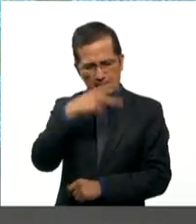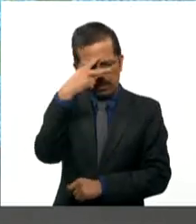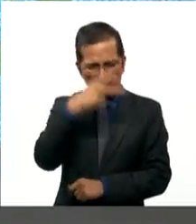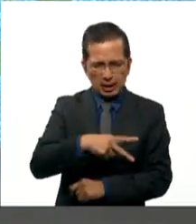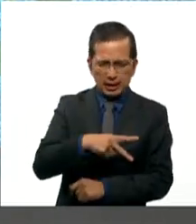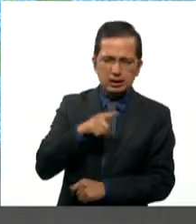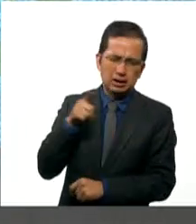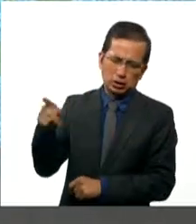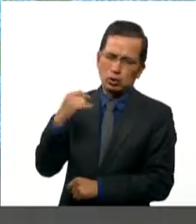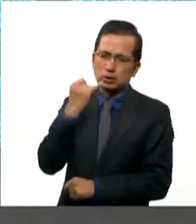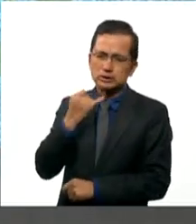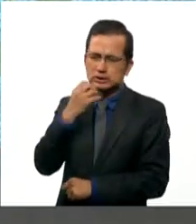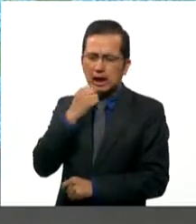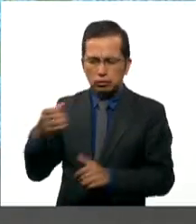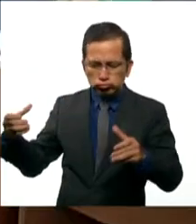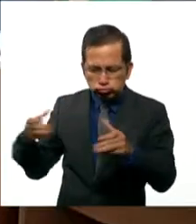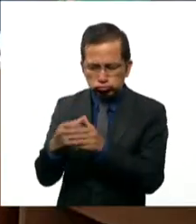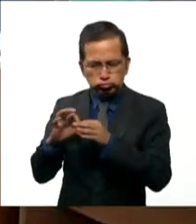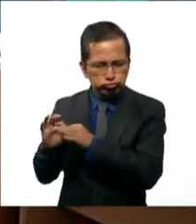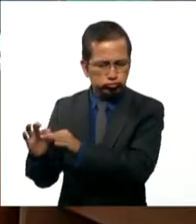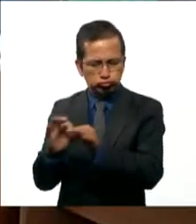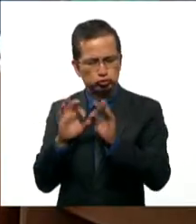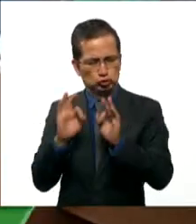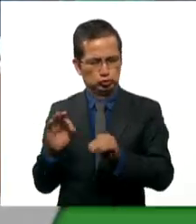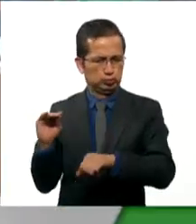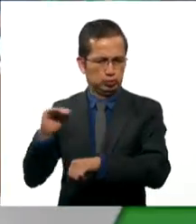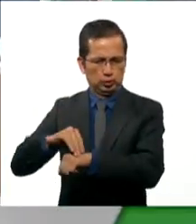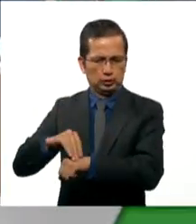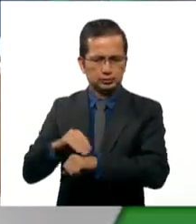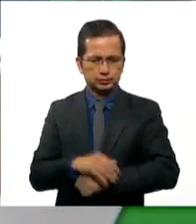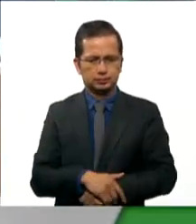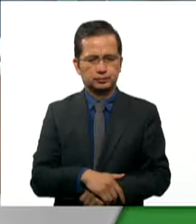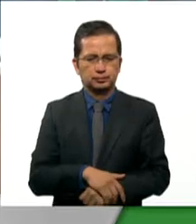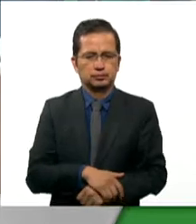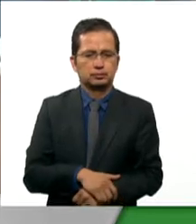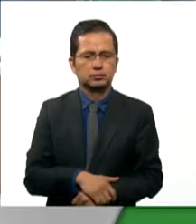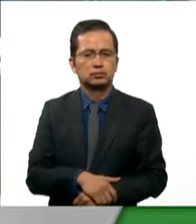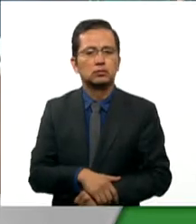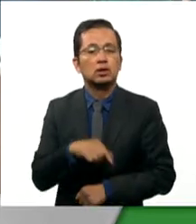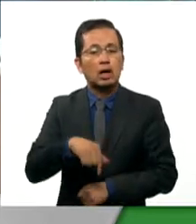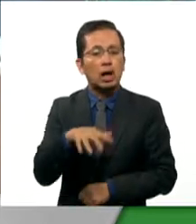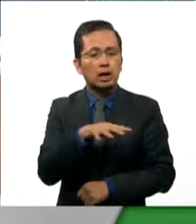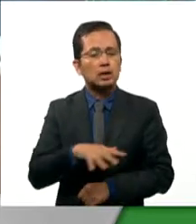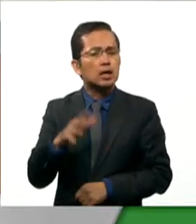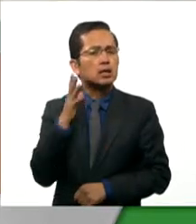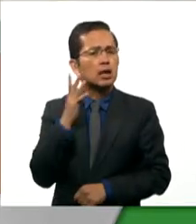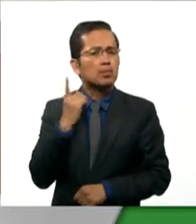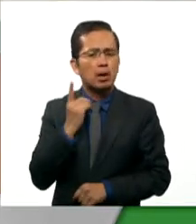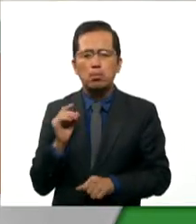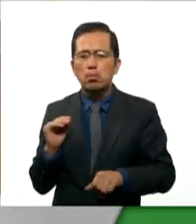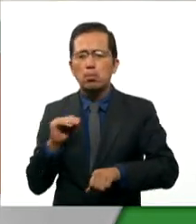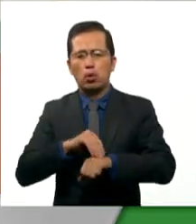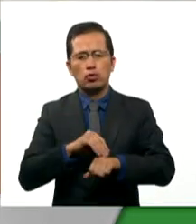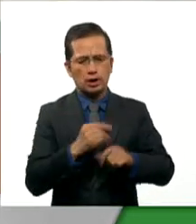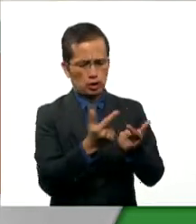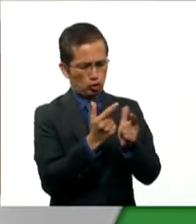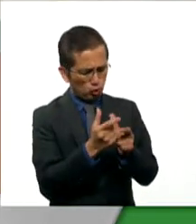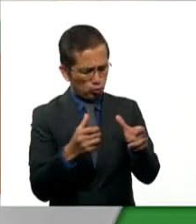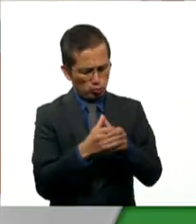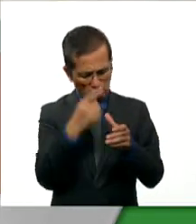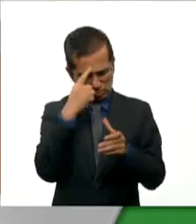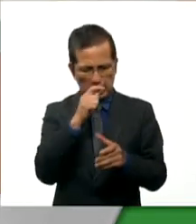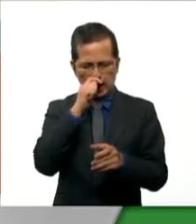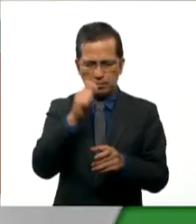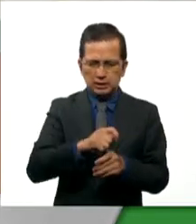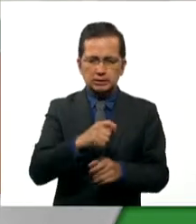México-Israel. Veamos. En la Cámara de Diputados quedó formalmente instalado el Grupo de Amistad